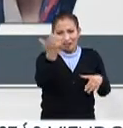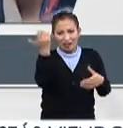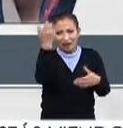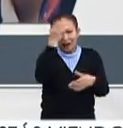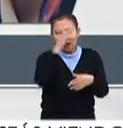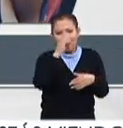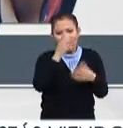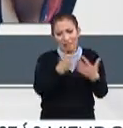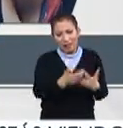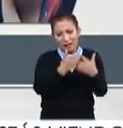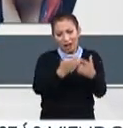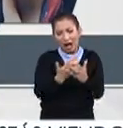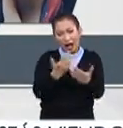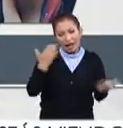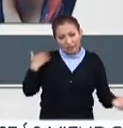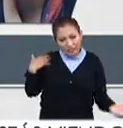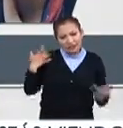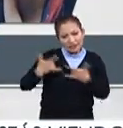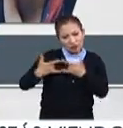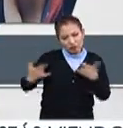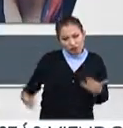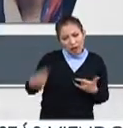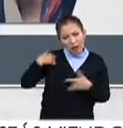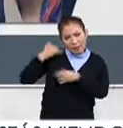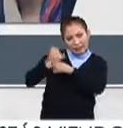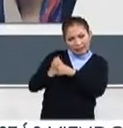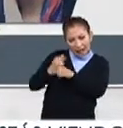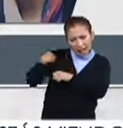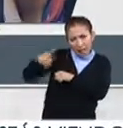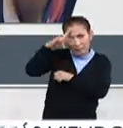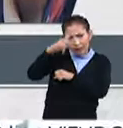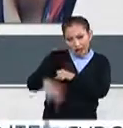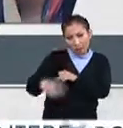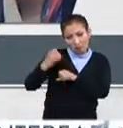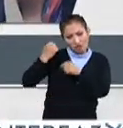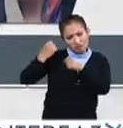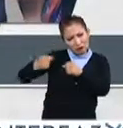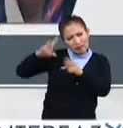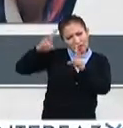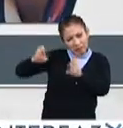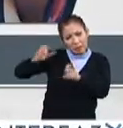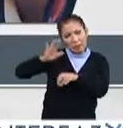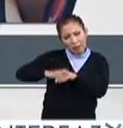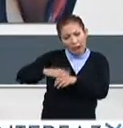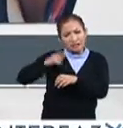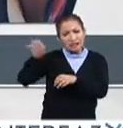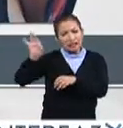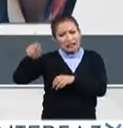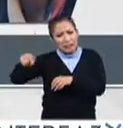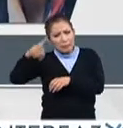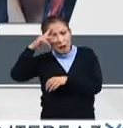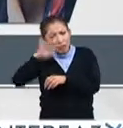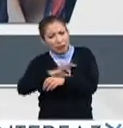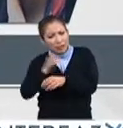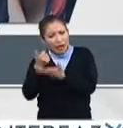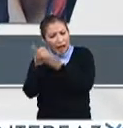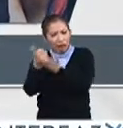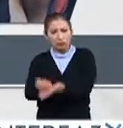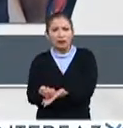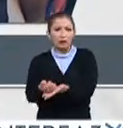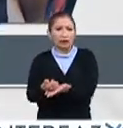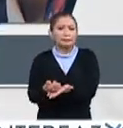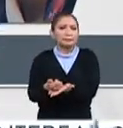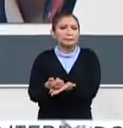Tiene un antecedente de estudios donde México es más fuerte, donde México pudiera intervenir y